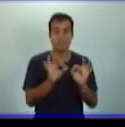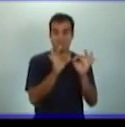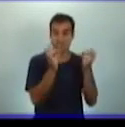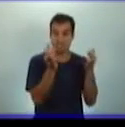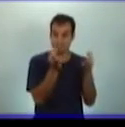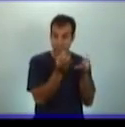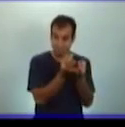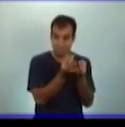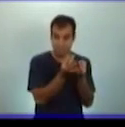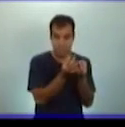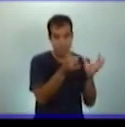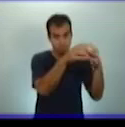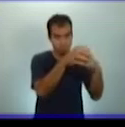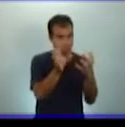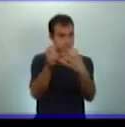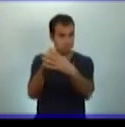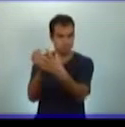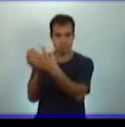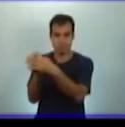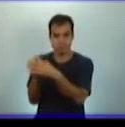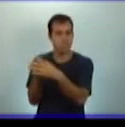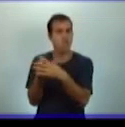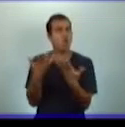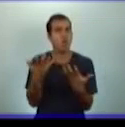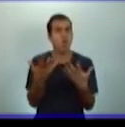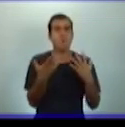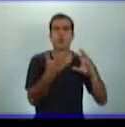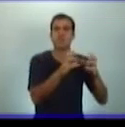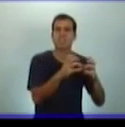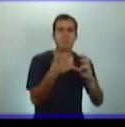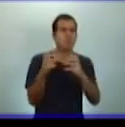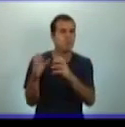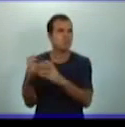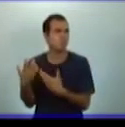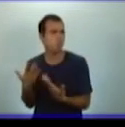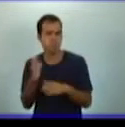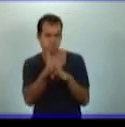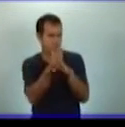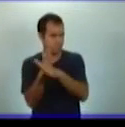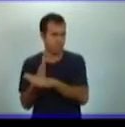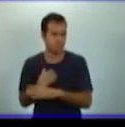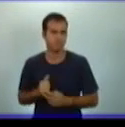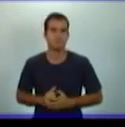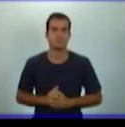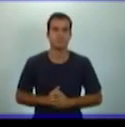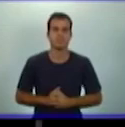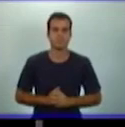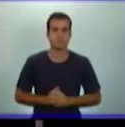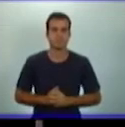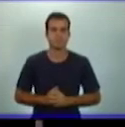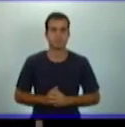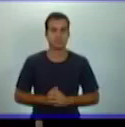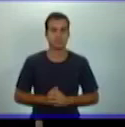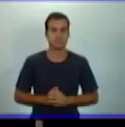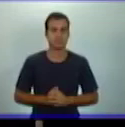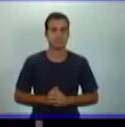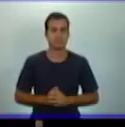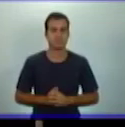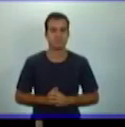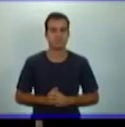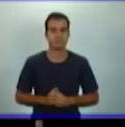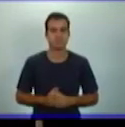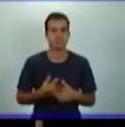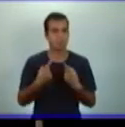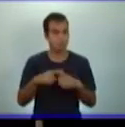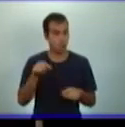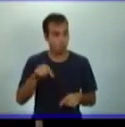los tipos de familias que existen en nuestro país, pero yo no lo voy